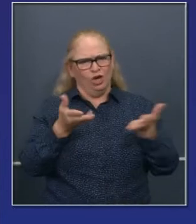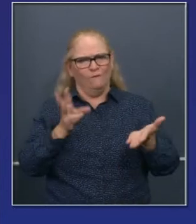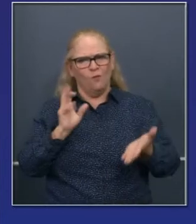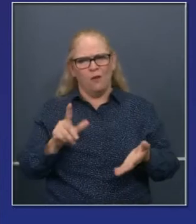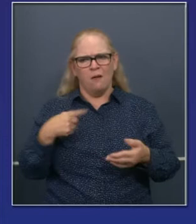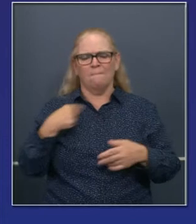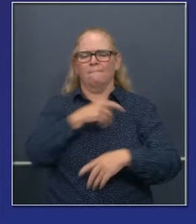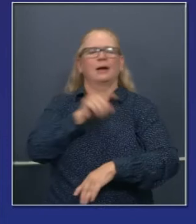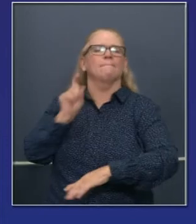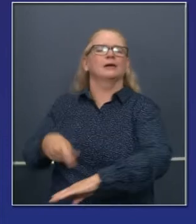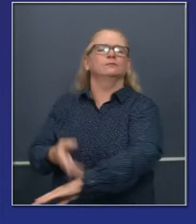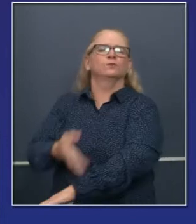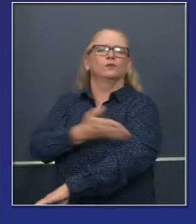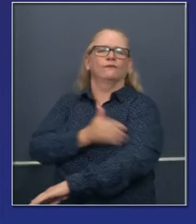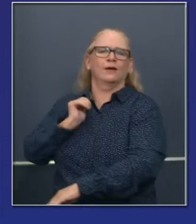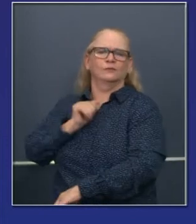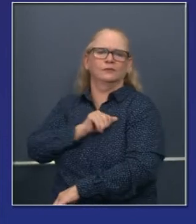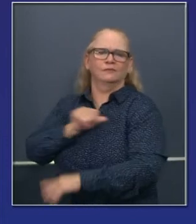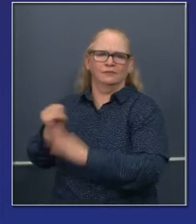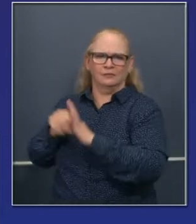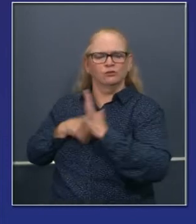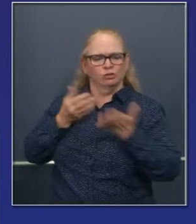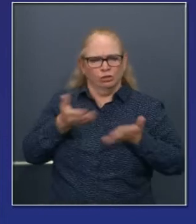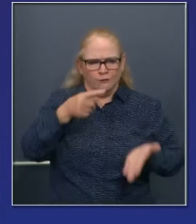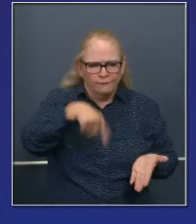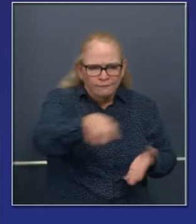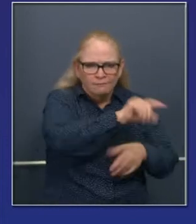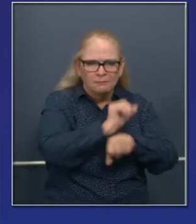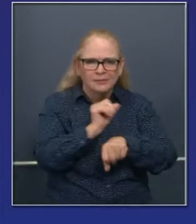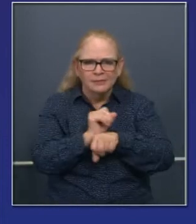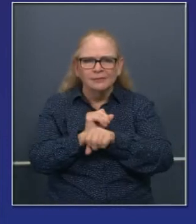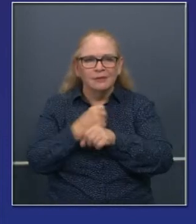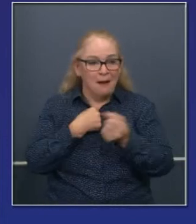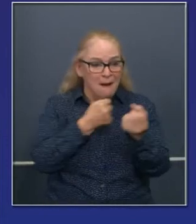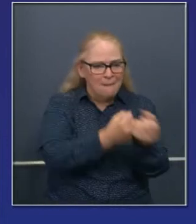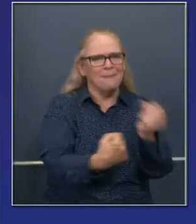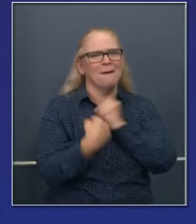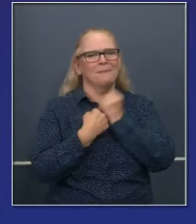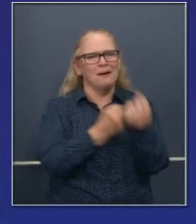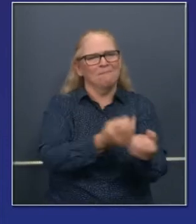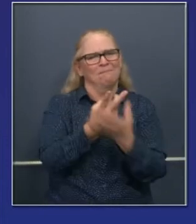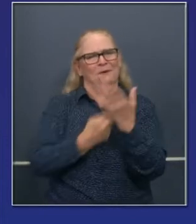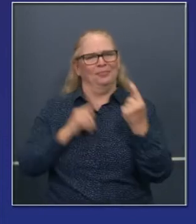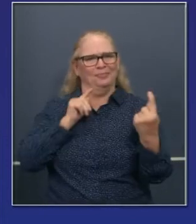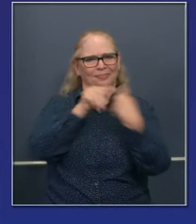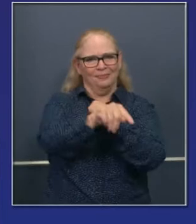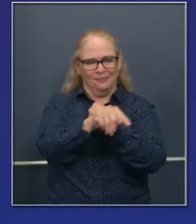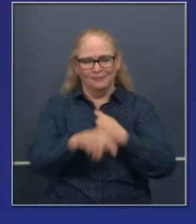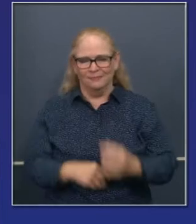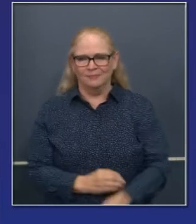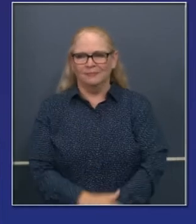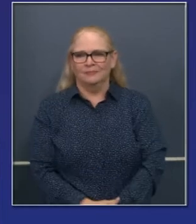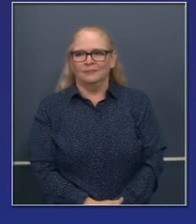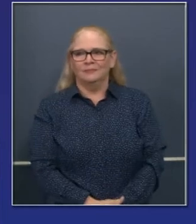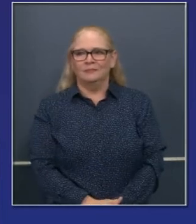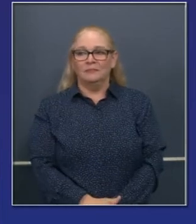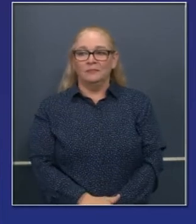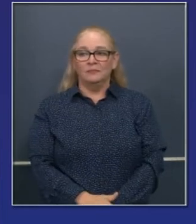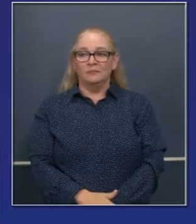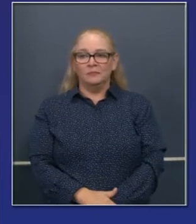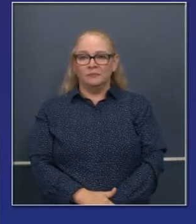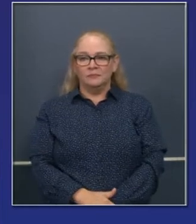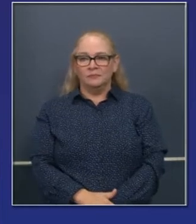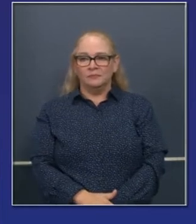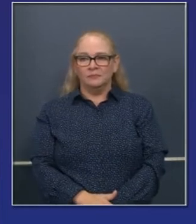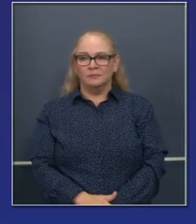pequeña escala tiene que ser acelerado. Tenemos que acercarnos a ustedes, no ustedes a nosotros. Las computadoras han sido diseñadas en los años